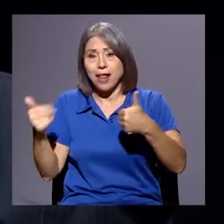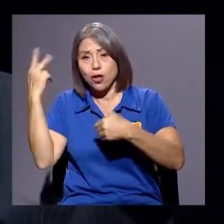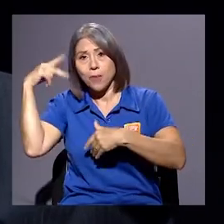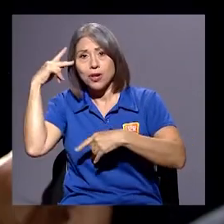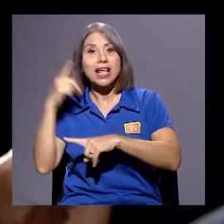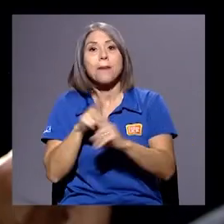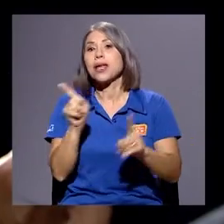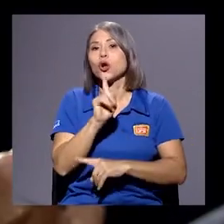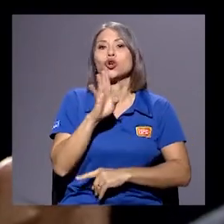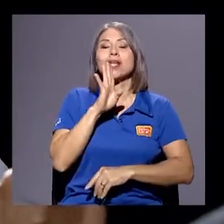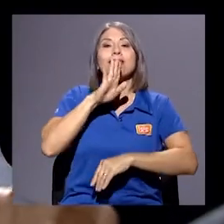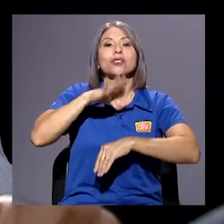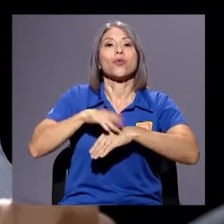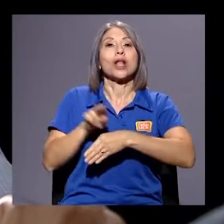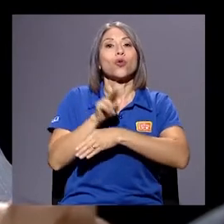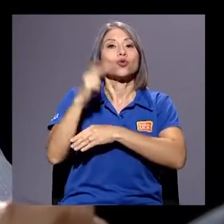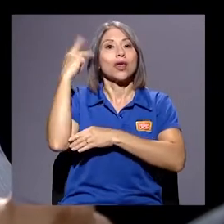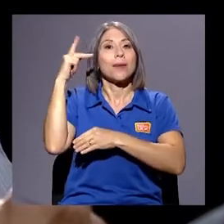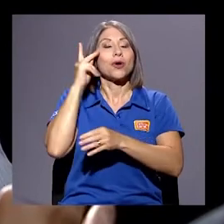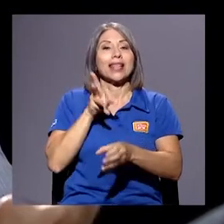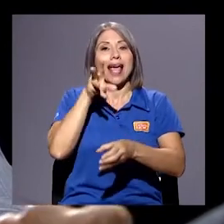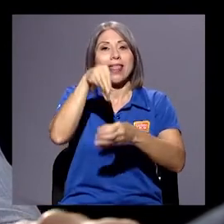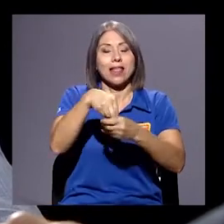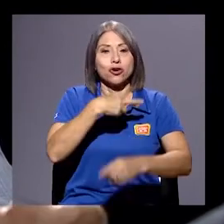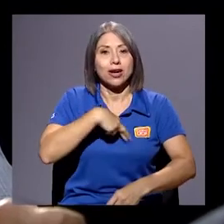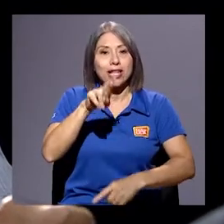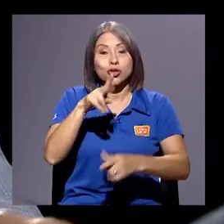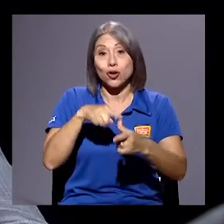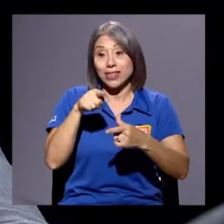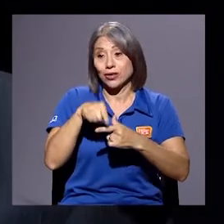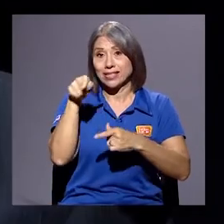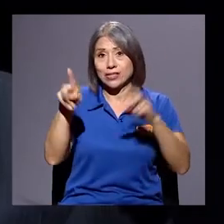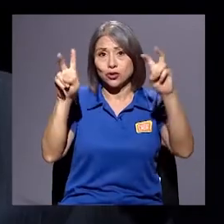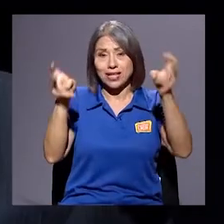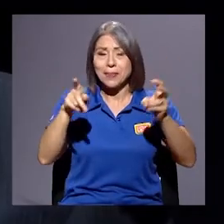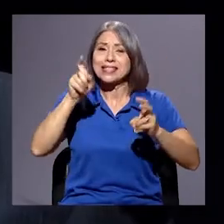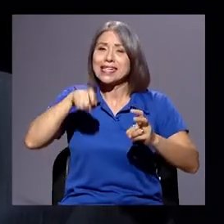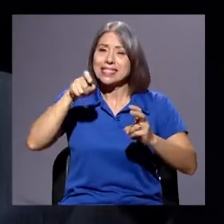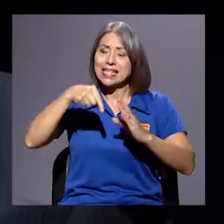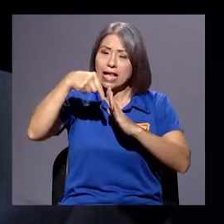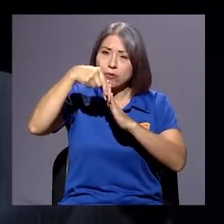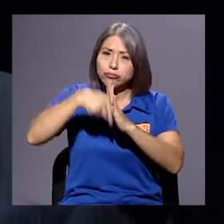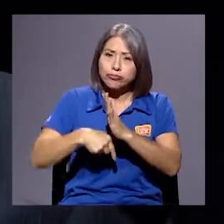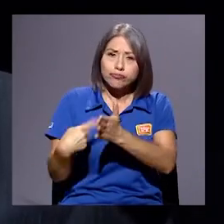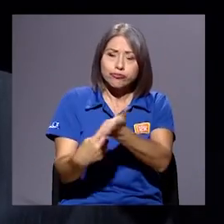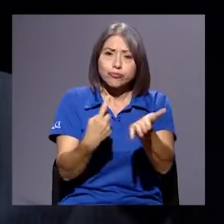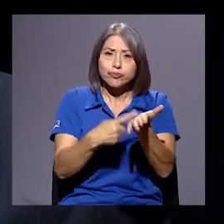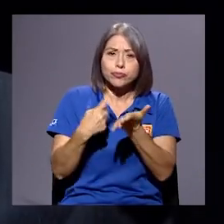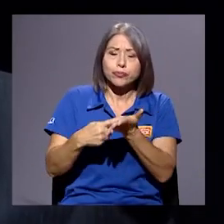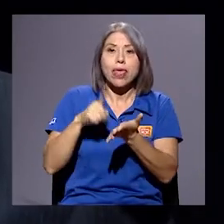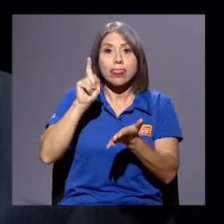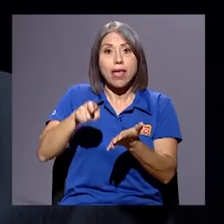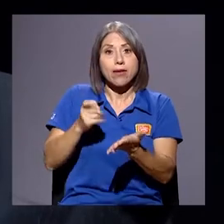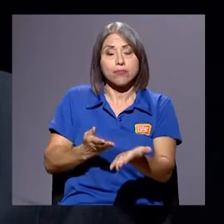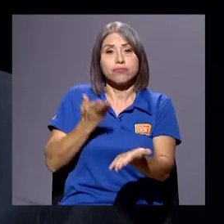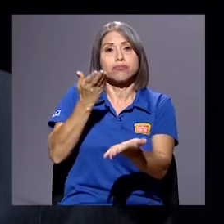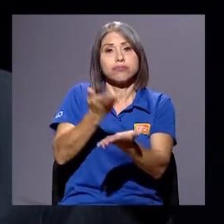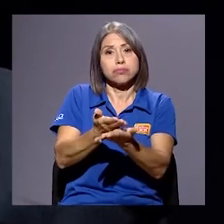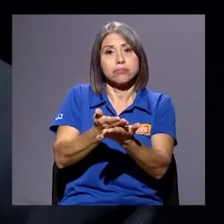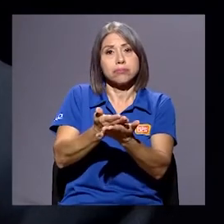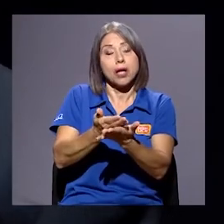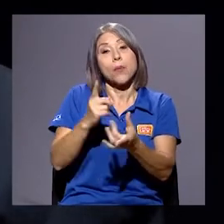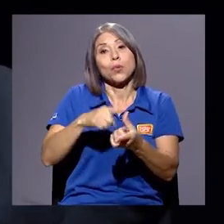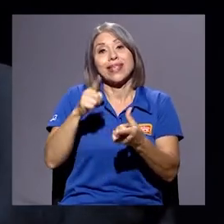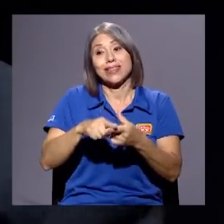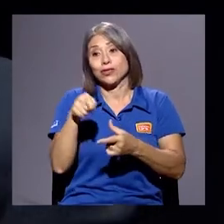Estoy de acuerdo, estoy de acuerdo. Entonces, esos temas de fondo necesitan ser planteados. Tenemos que formularlos, porque si no en el debate público,